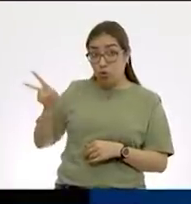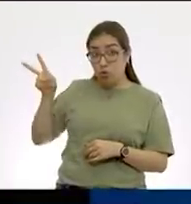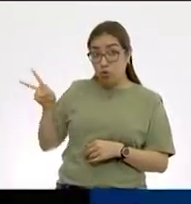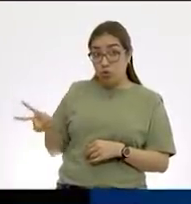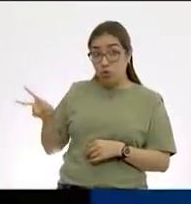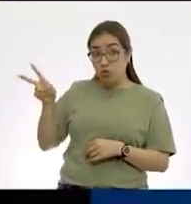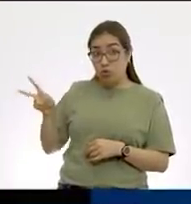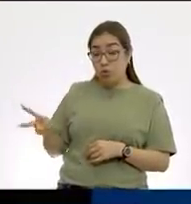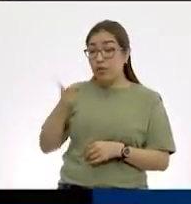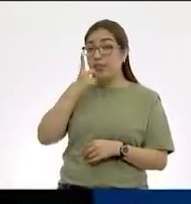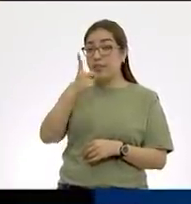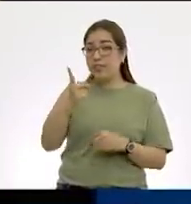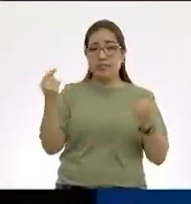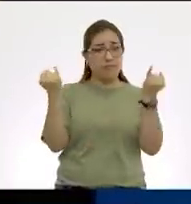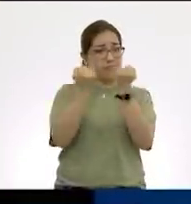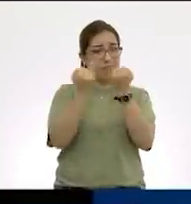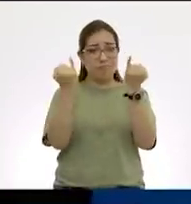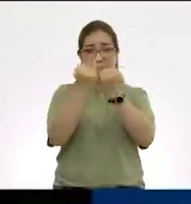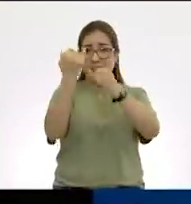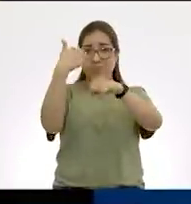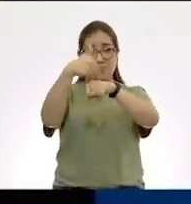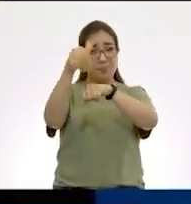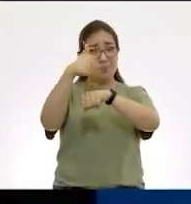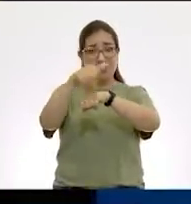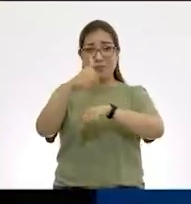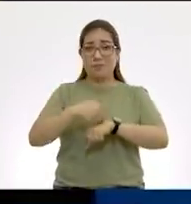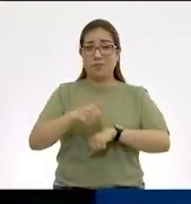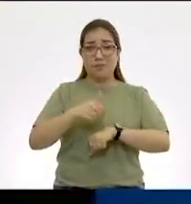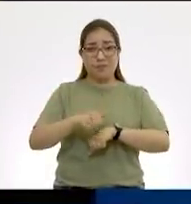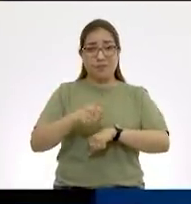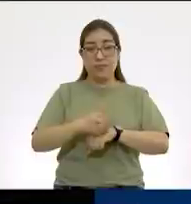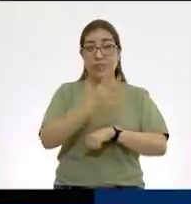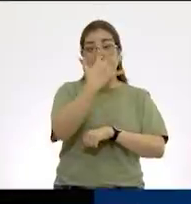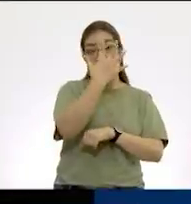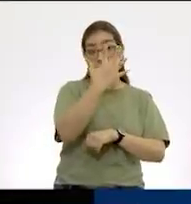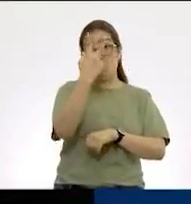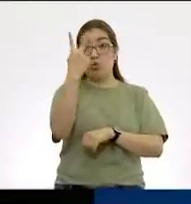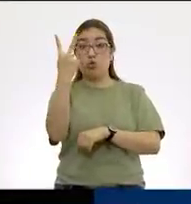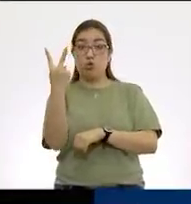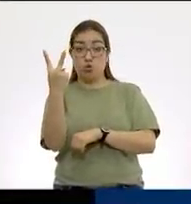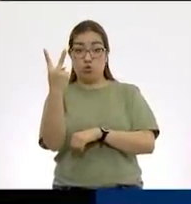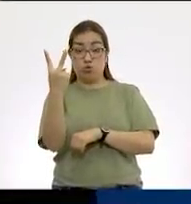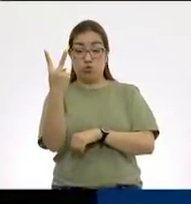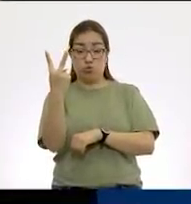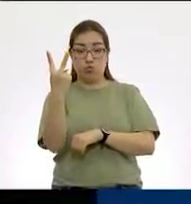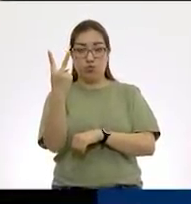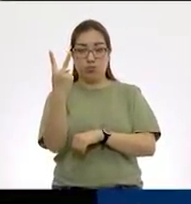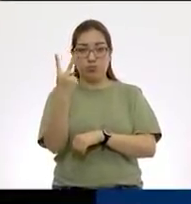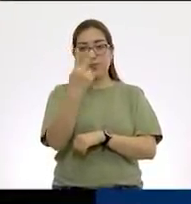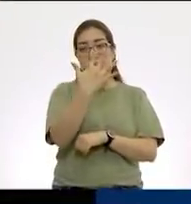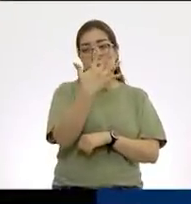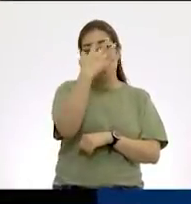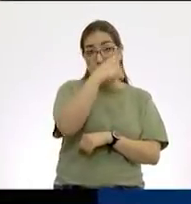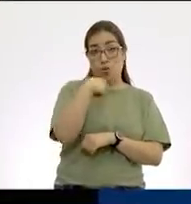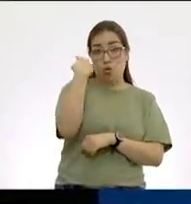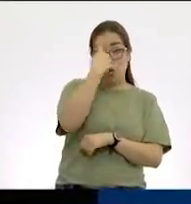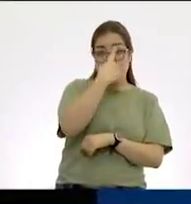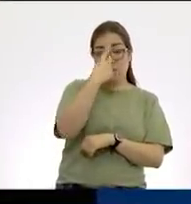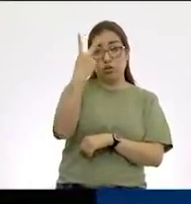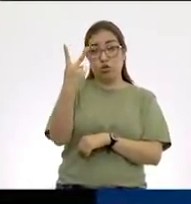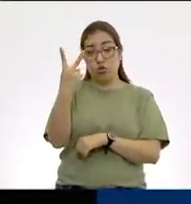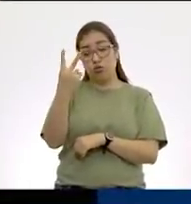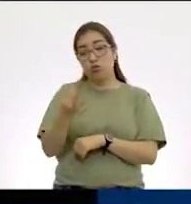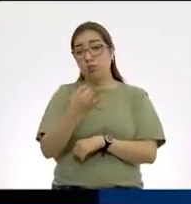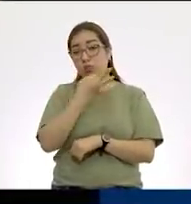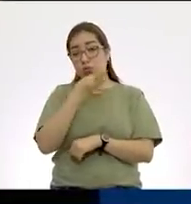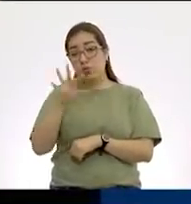los mismos números. Sí. Cinco horas, dos minutos, 48